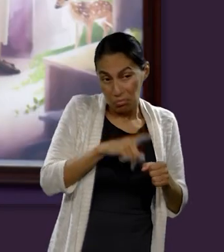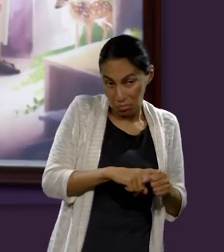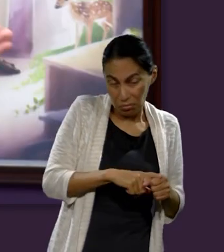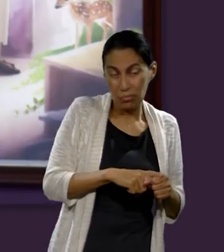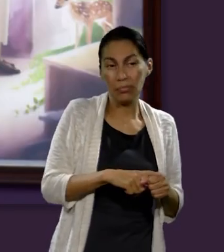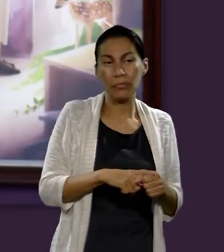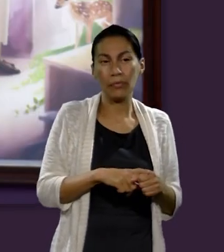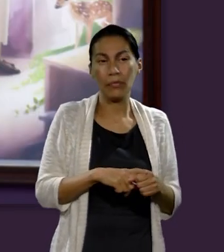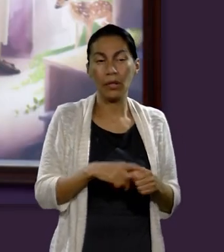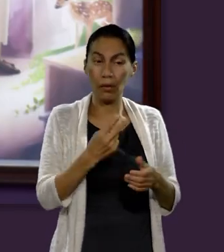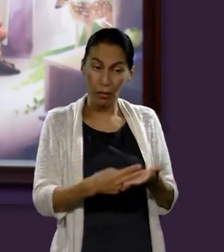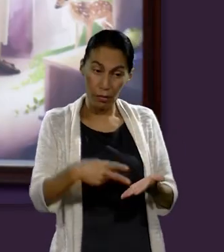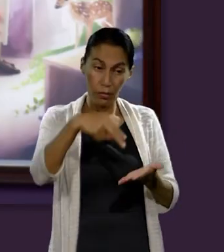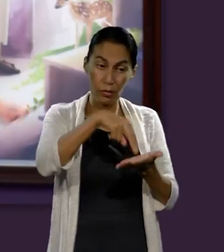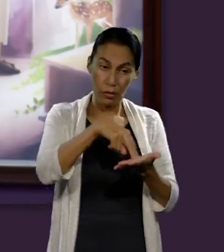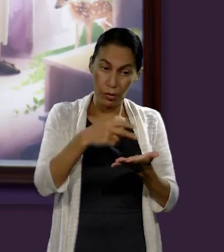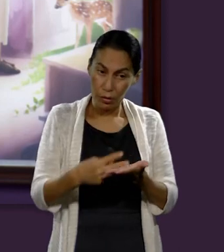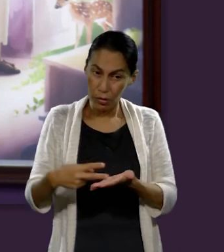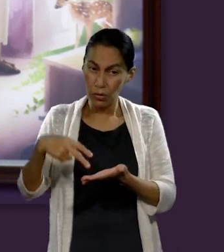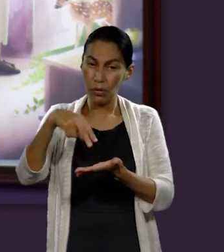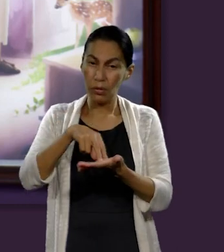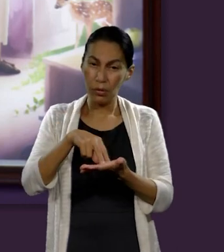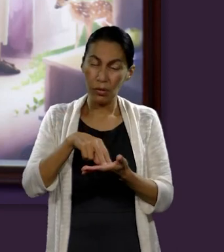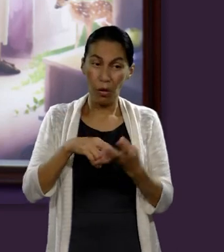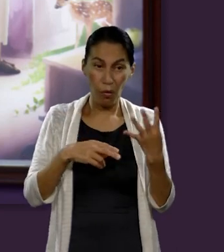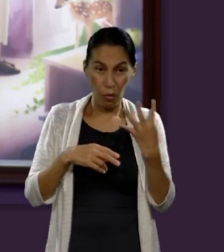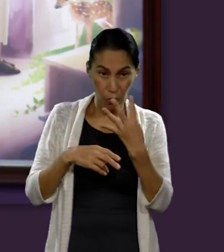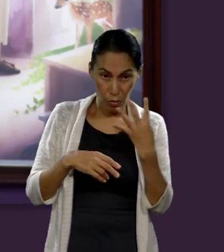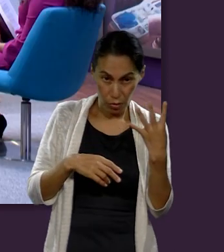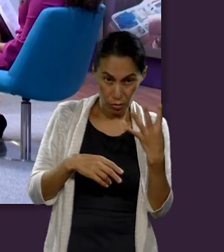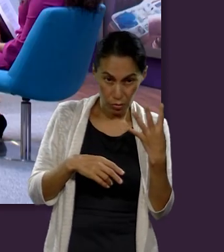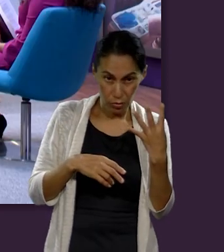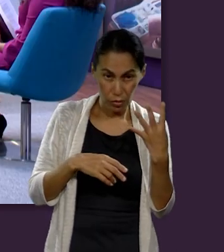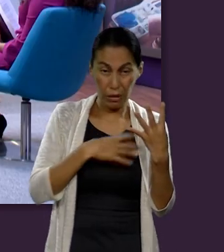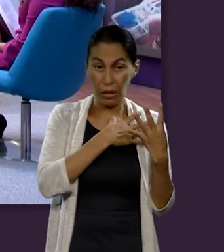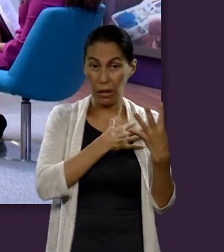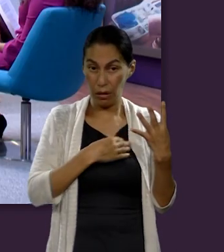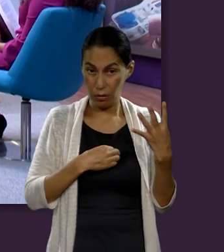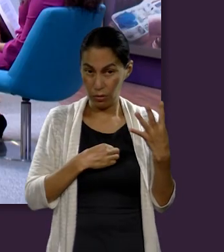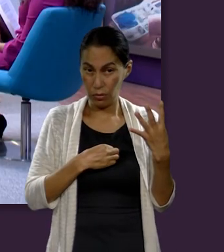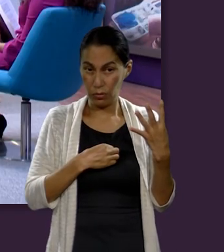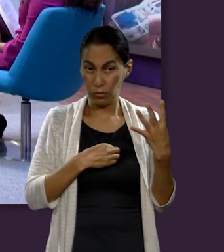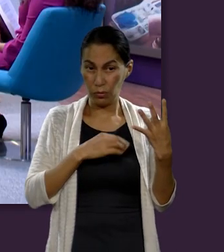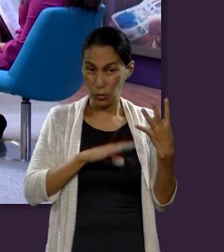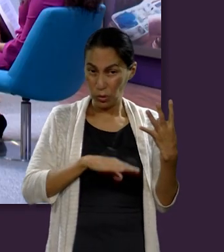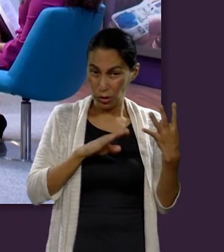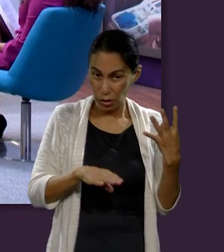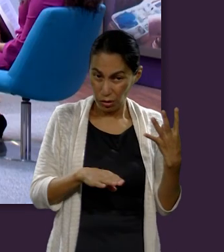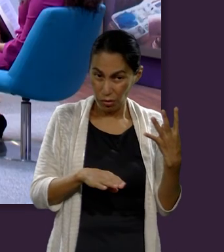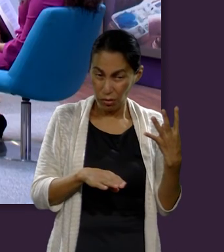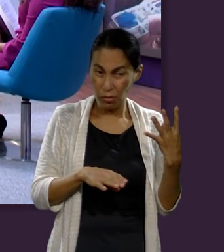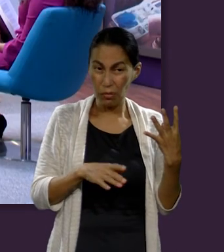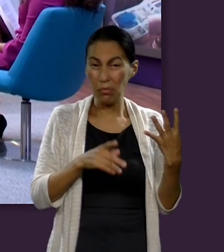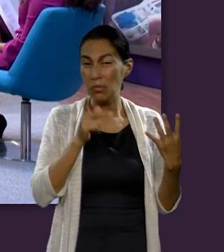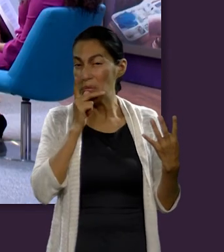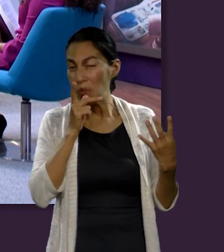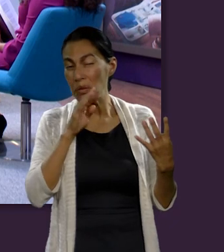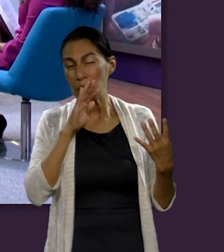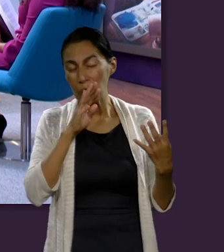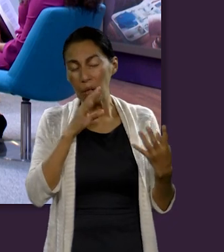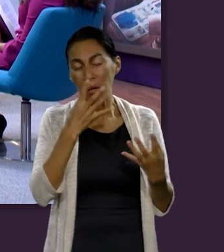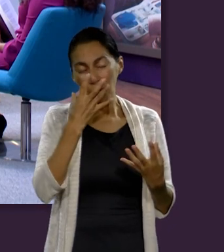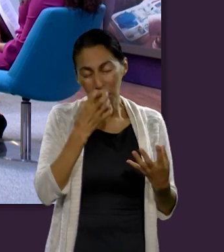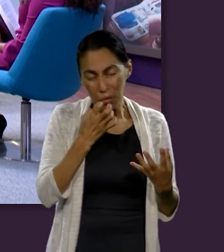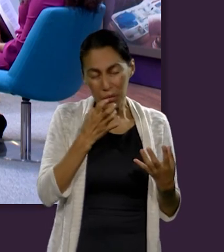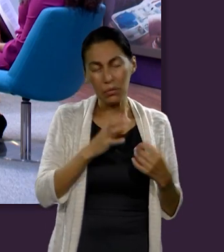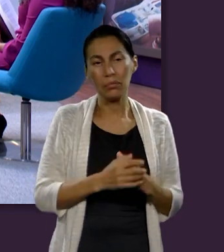es el curso natural. Y sin embargo, en las resurrecciones que hemos visto hasta ahora, en las cuatro fueron casos de